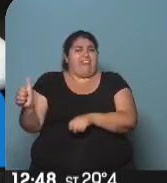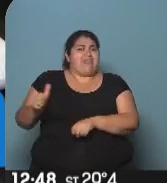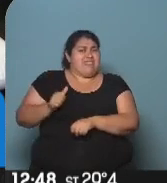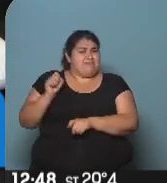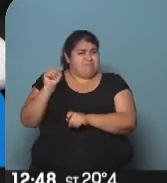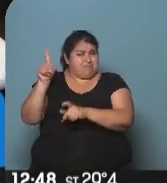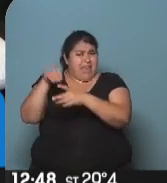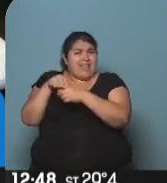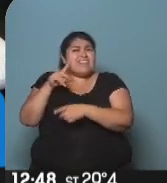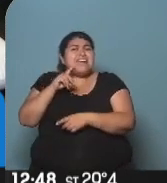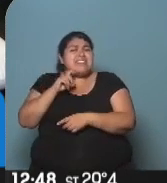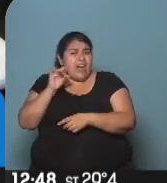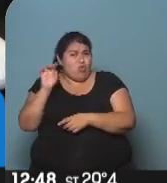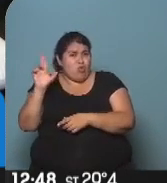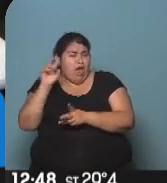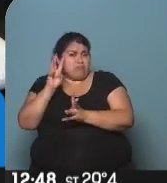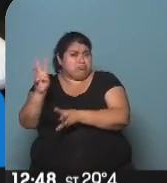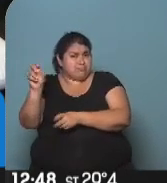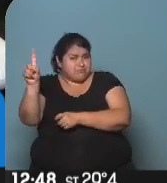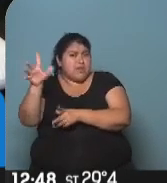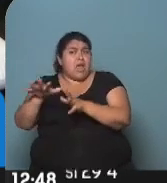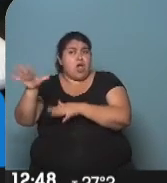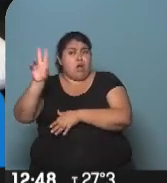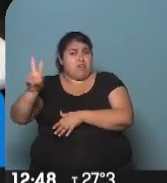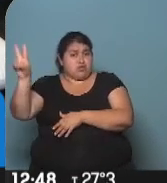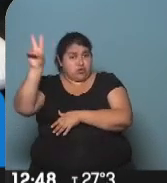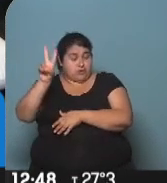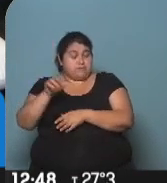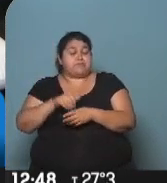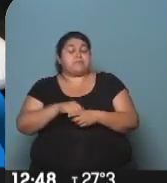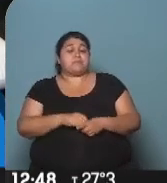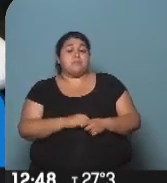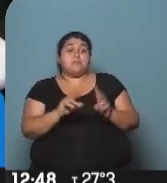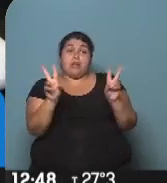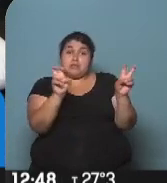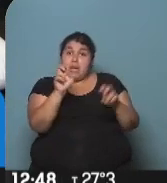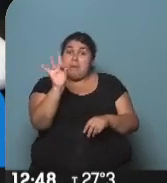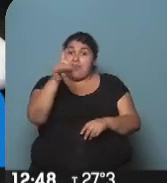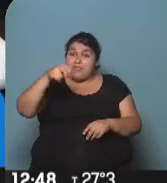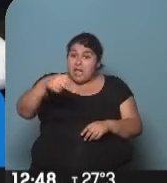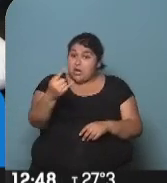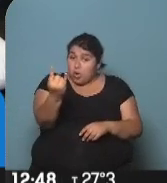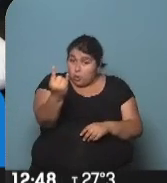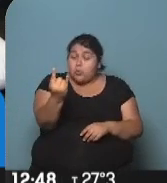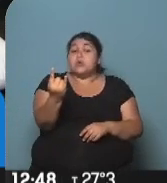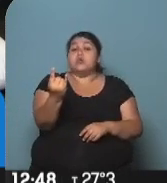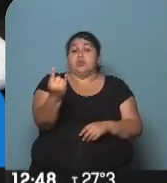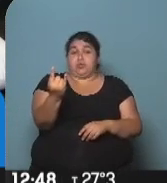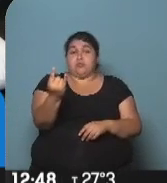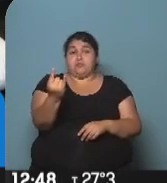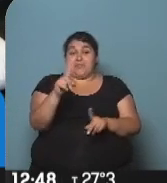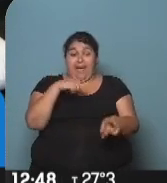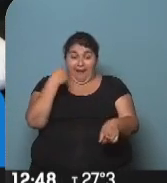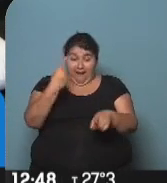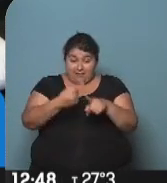venezolano. En relación a extinción de dominio, hasta